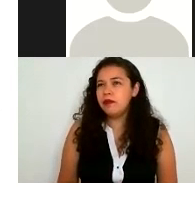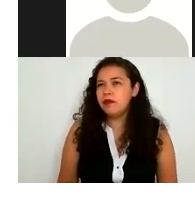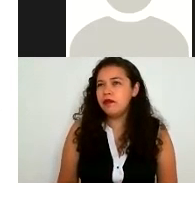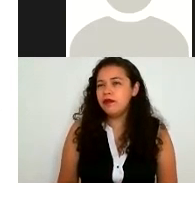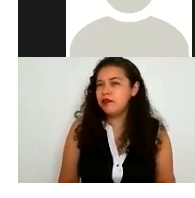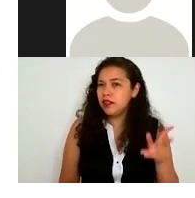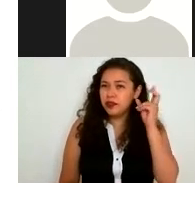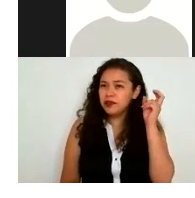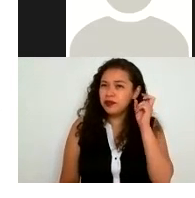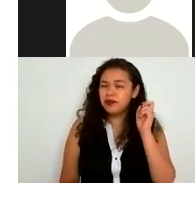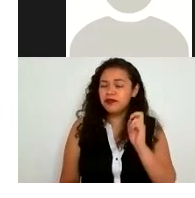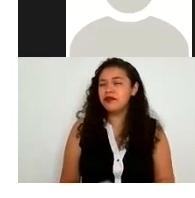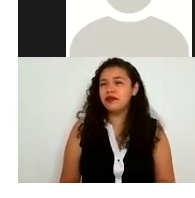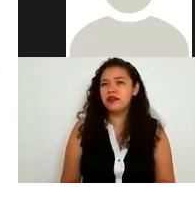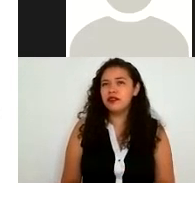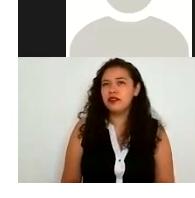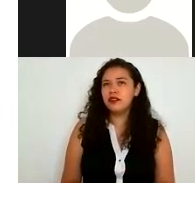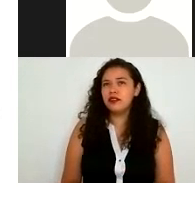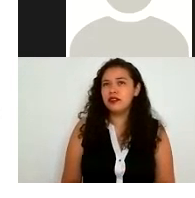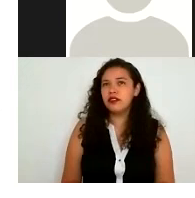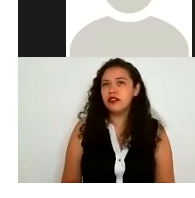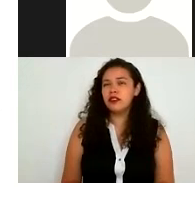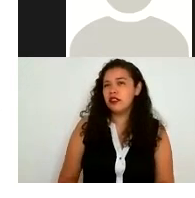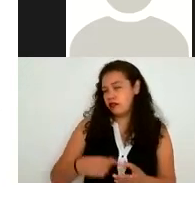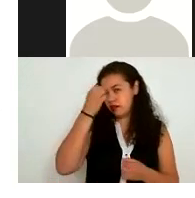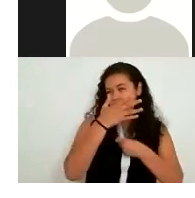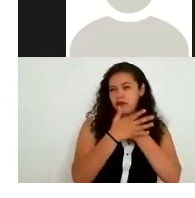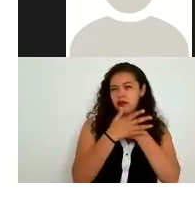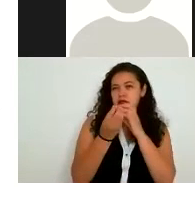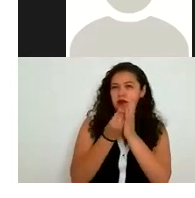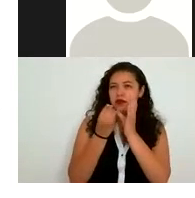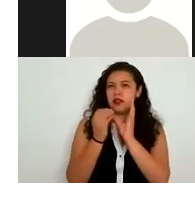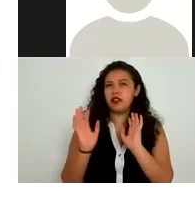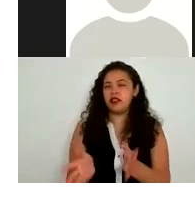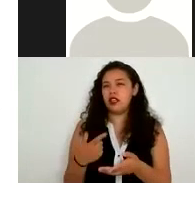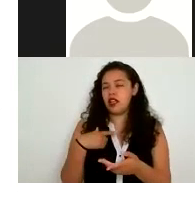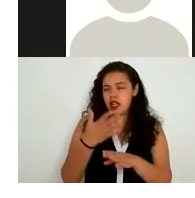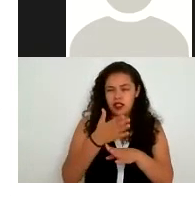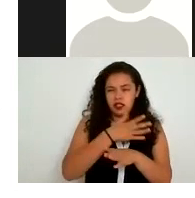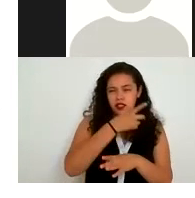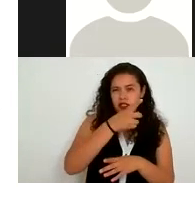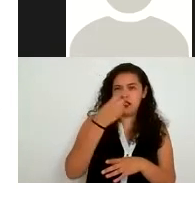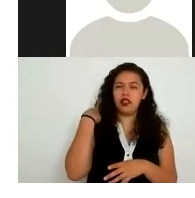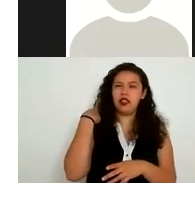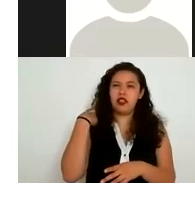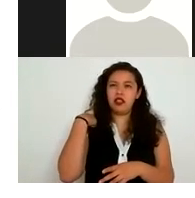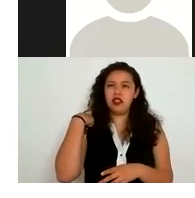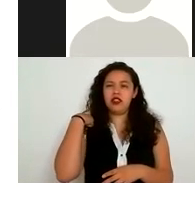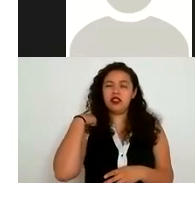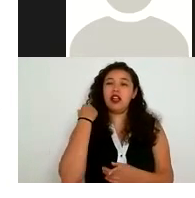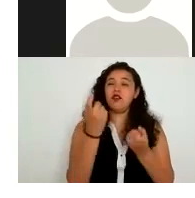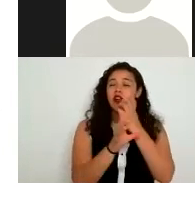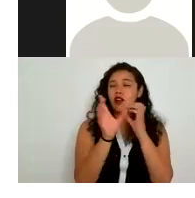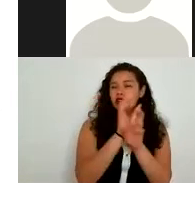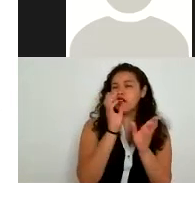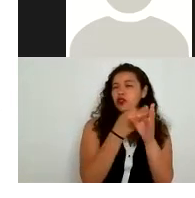estudiando omitir el aviso de privacidad ya lo mencionaba Alejandro alguno o todos sus elementos es decir la ley